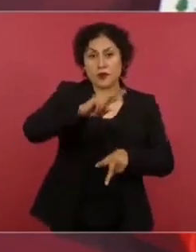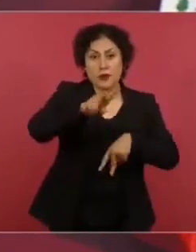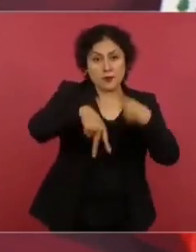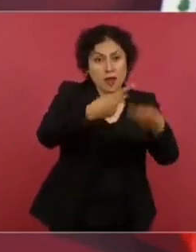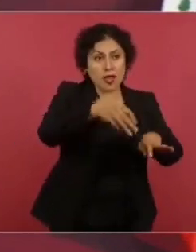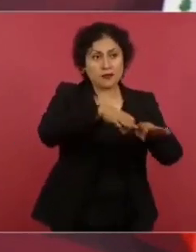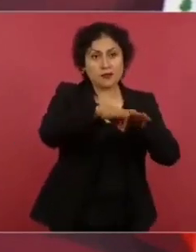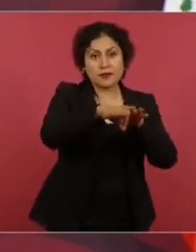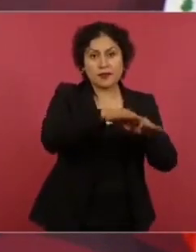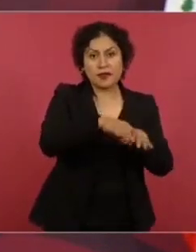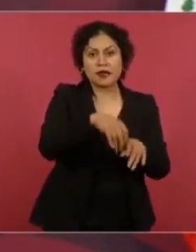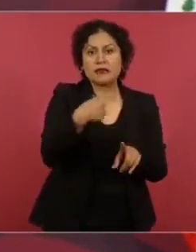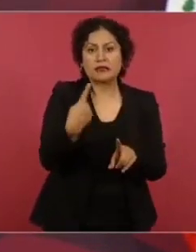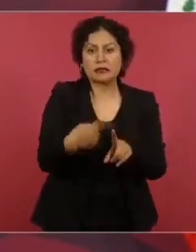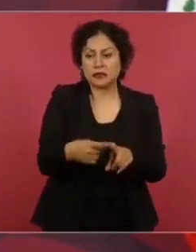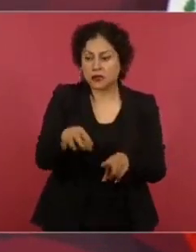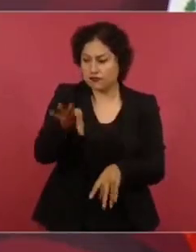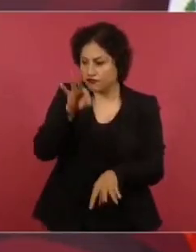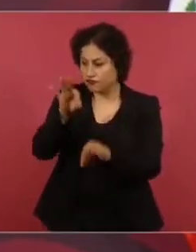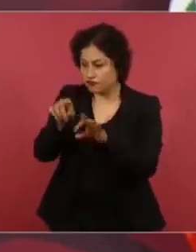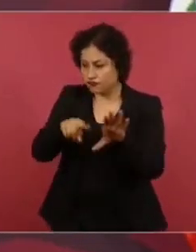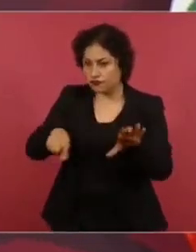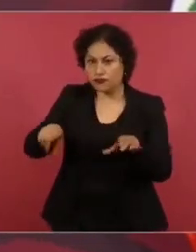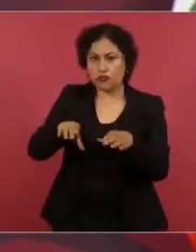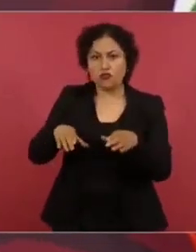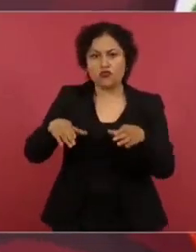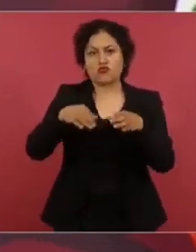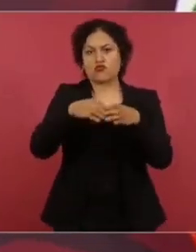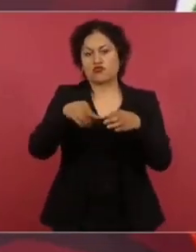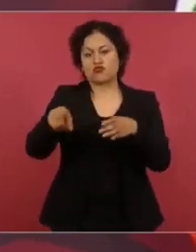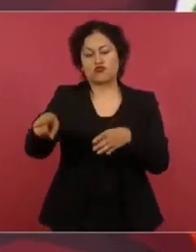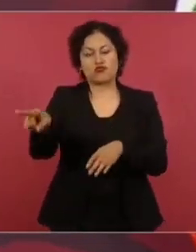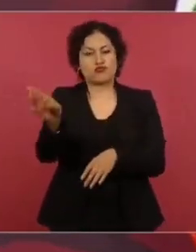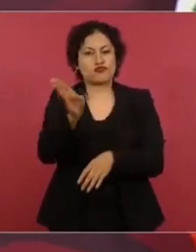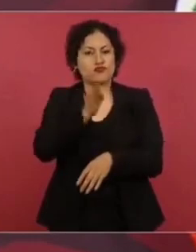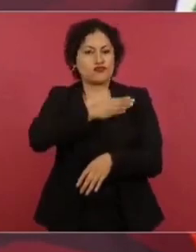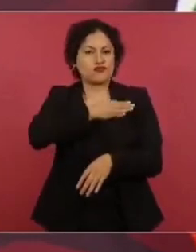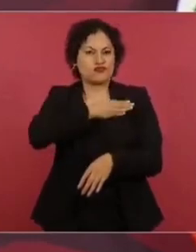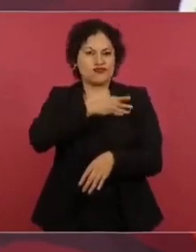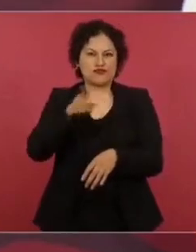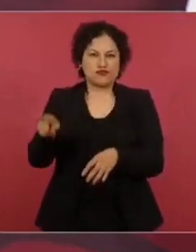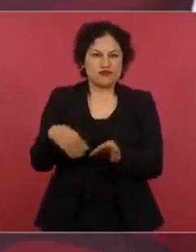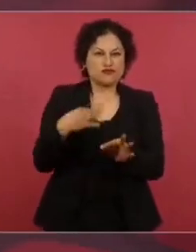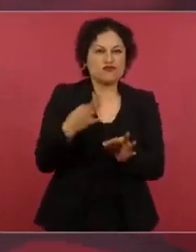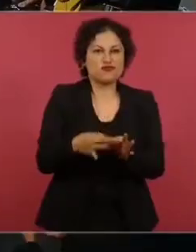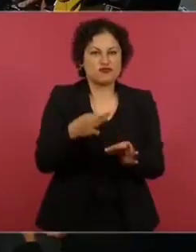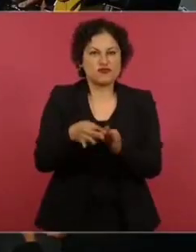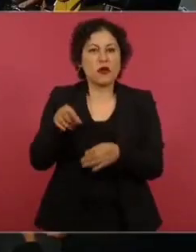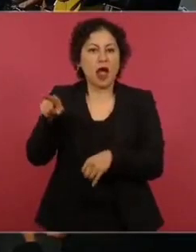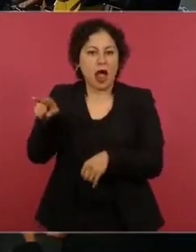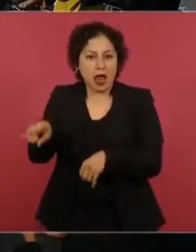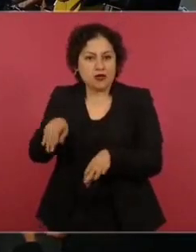mística, con más ideales, con más principios, de los que trabajan casa por casa,